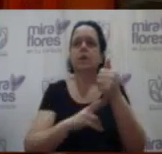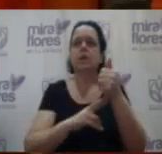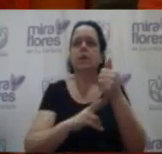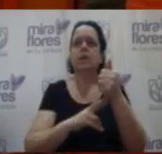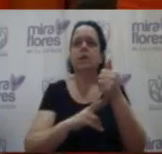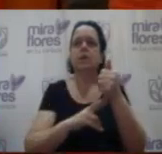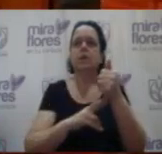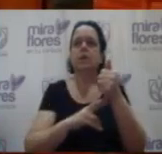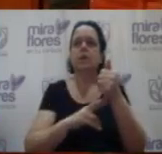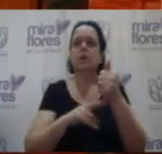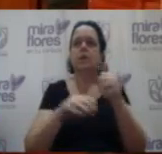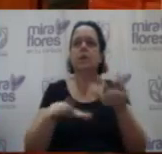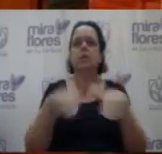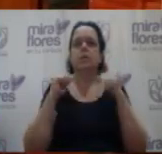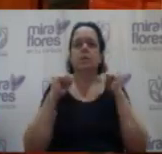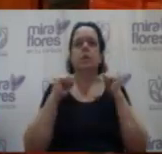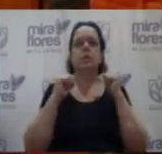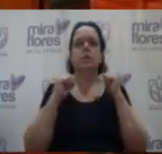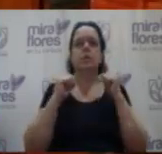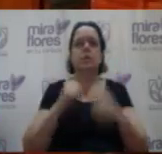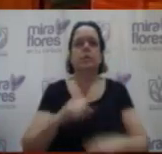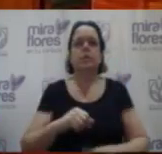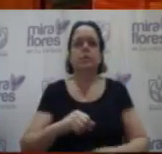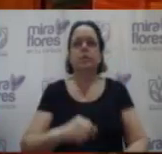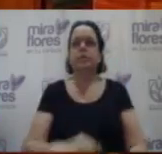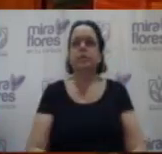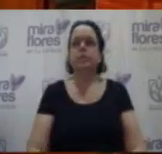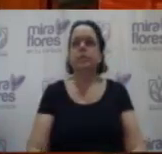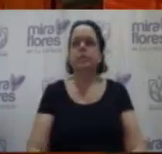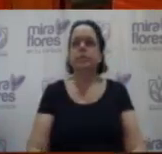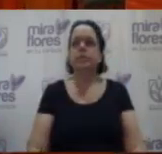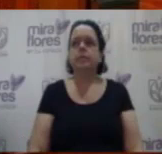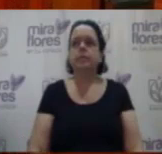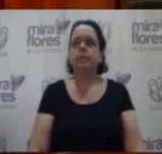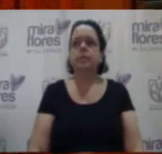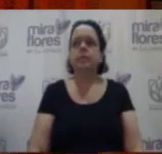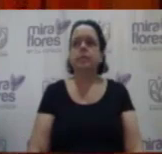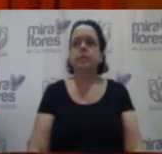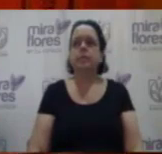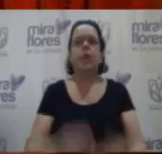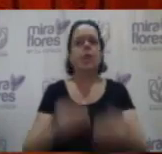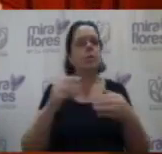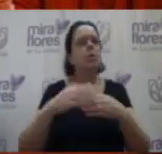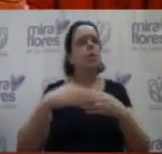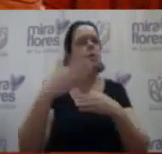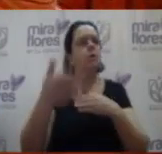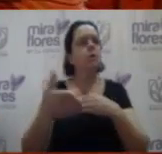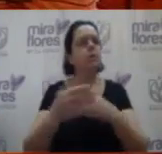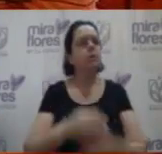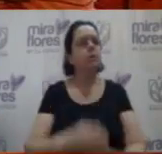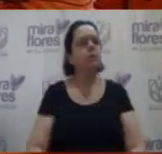Abstención. Y una abstención del regidor Bustamante. Siguiente punto entonces.